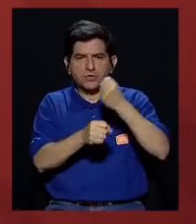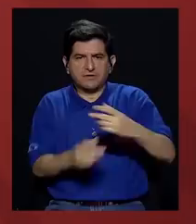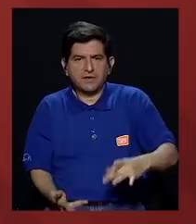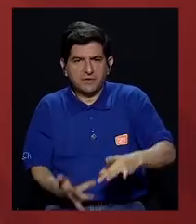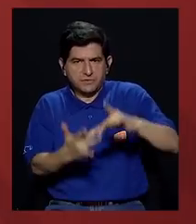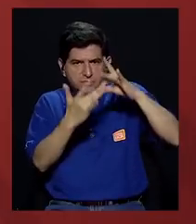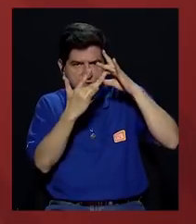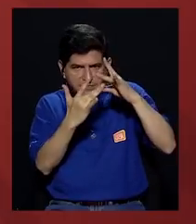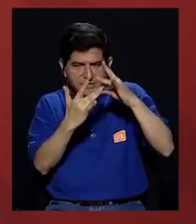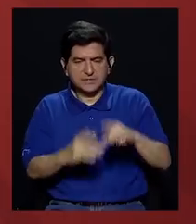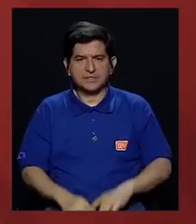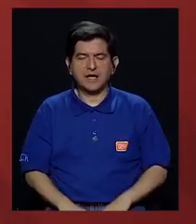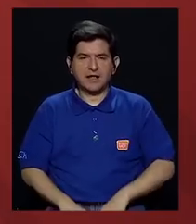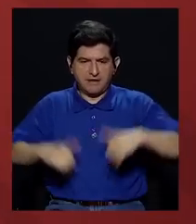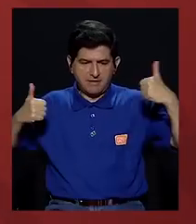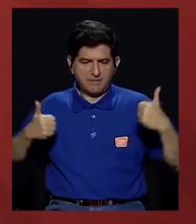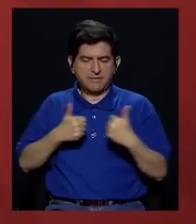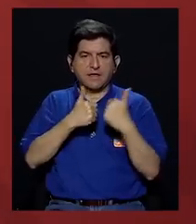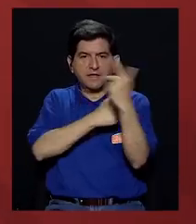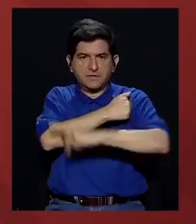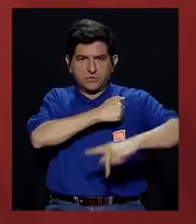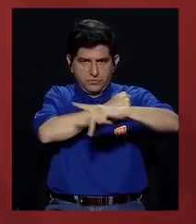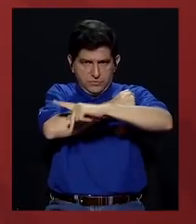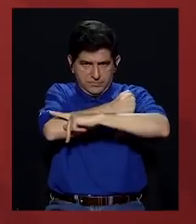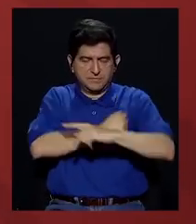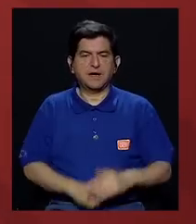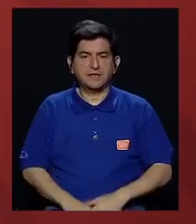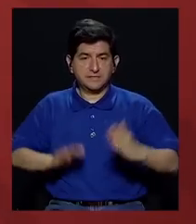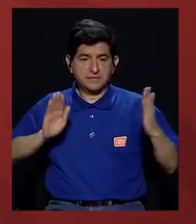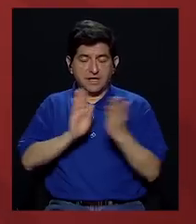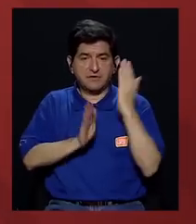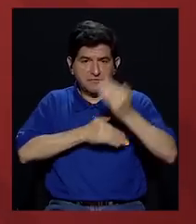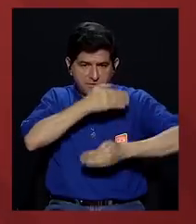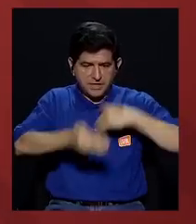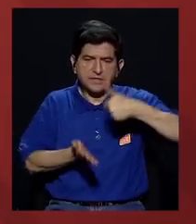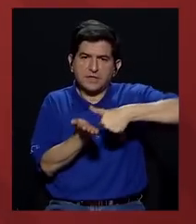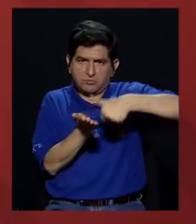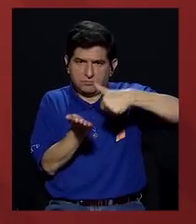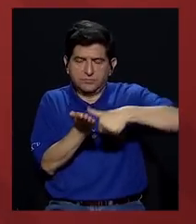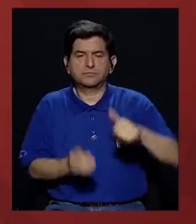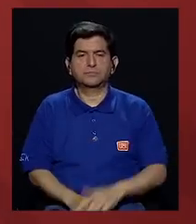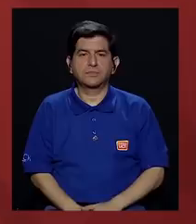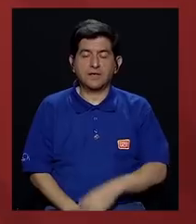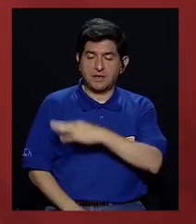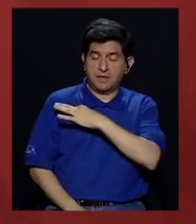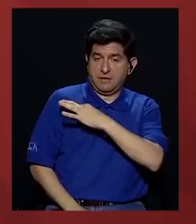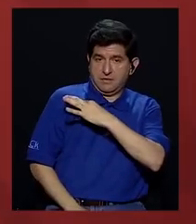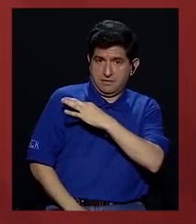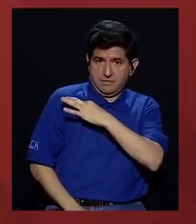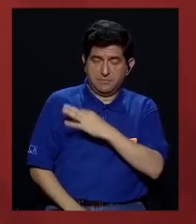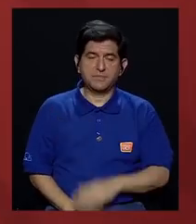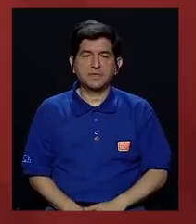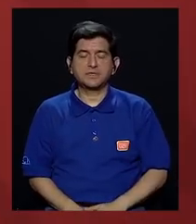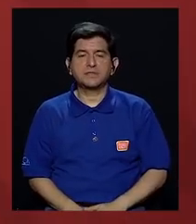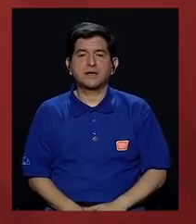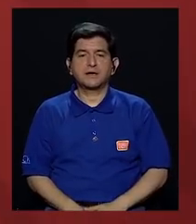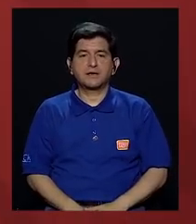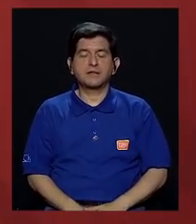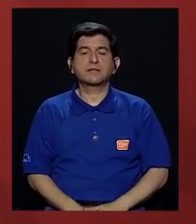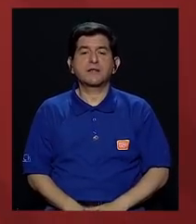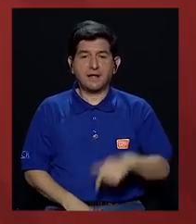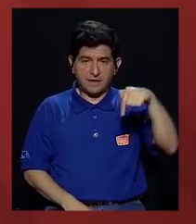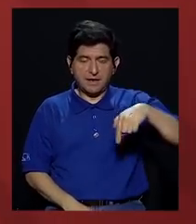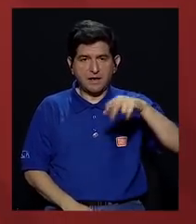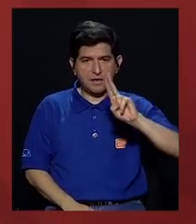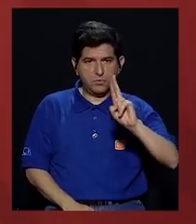un trabajo especial desde los desafíos país que enfrenta este proceso electoral. Para eso hemos invitado desde el campus